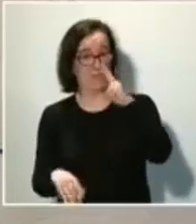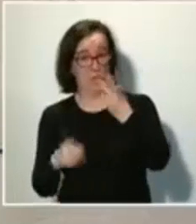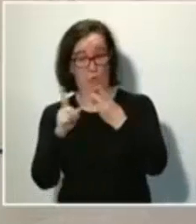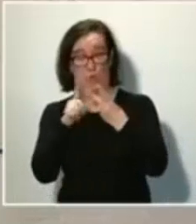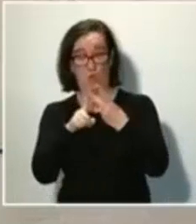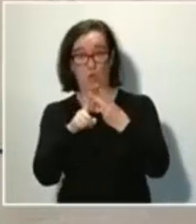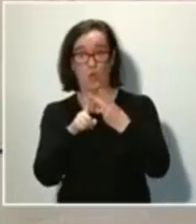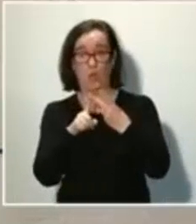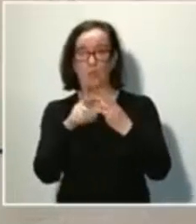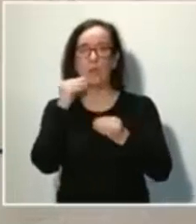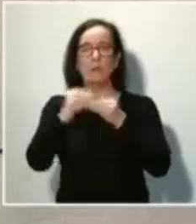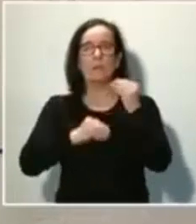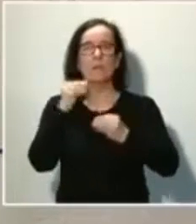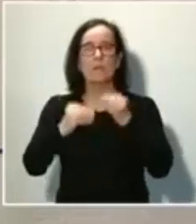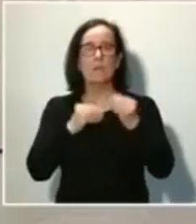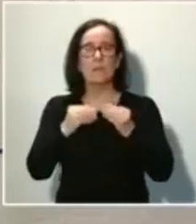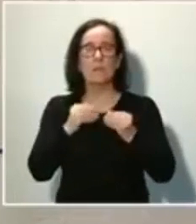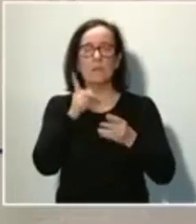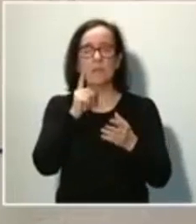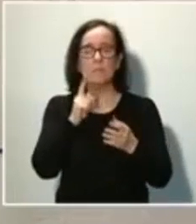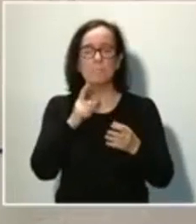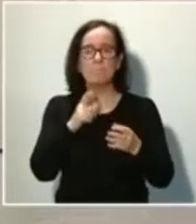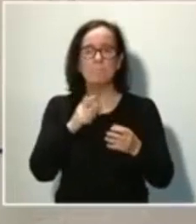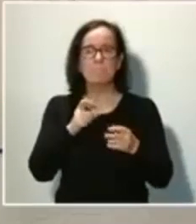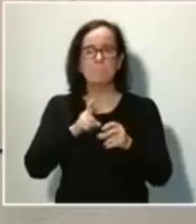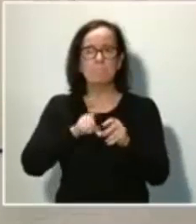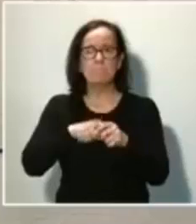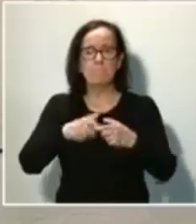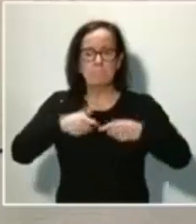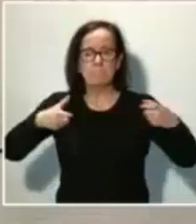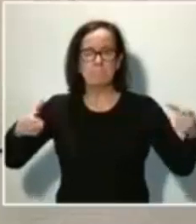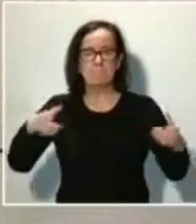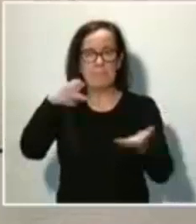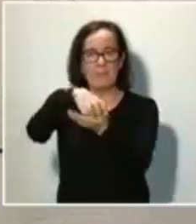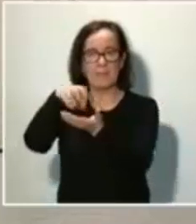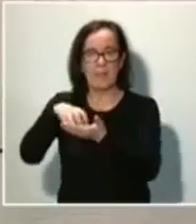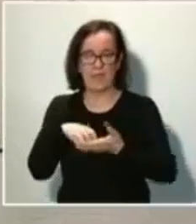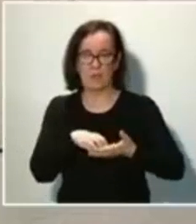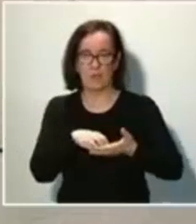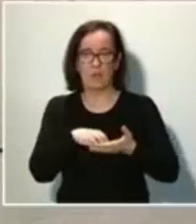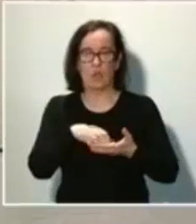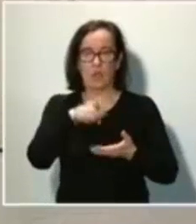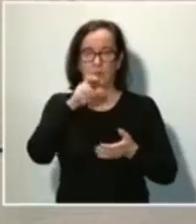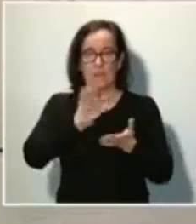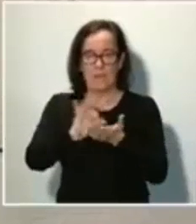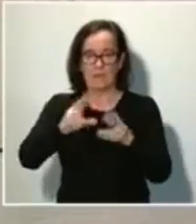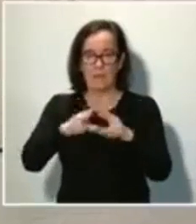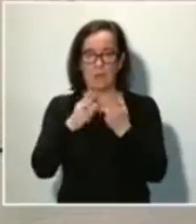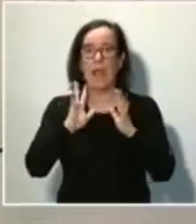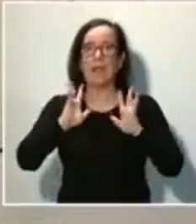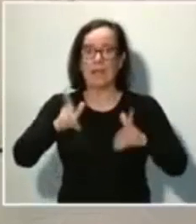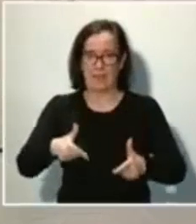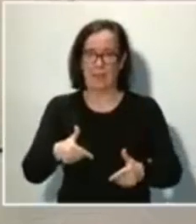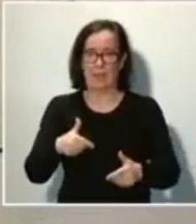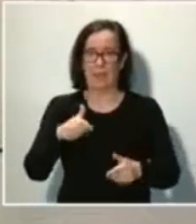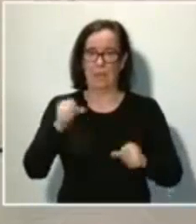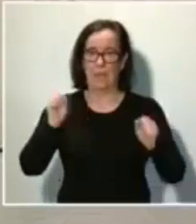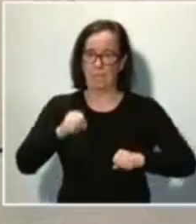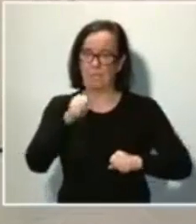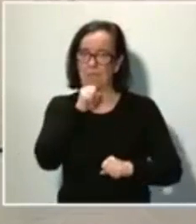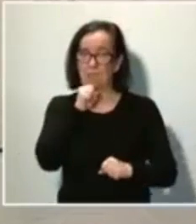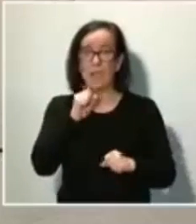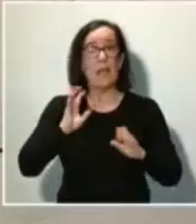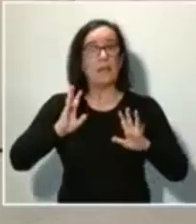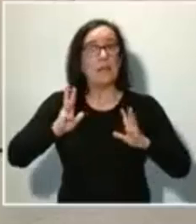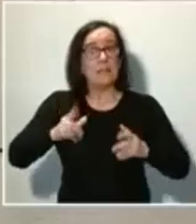se va a usar para reforzar las plantillas de los centros de los servicios sociales y de las residencias de mayores. Las residencias de mayores,